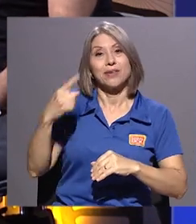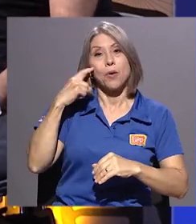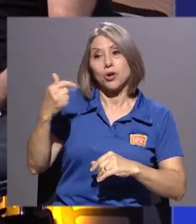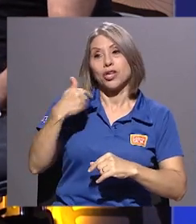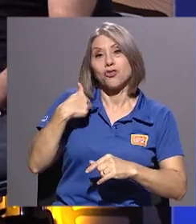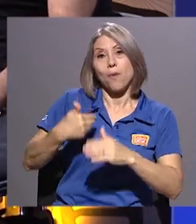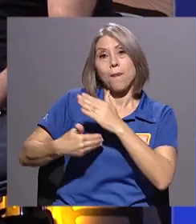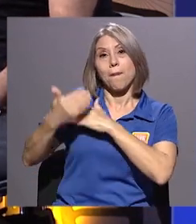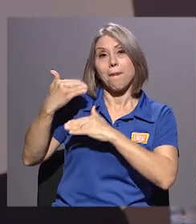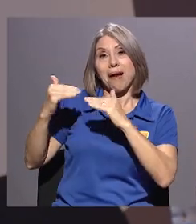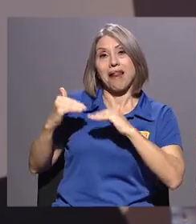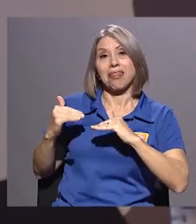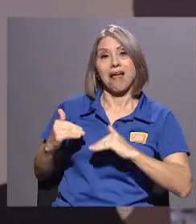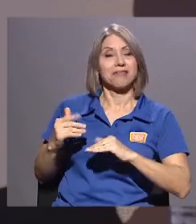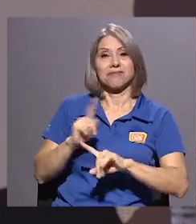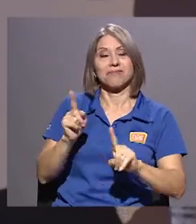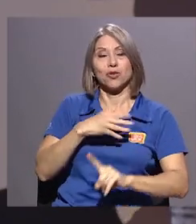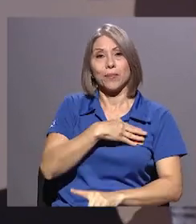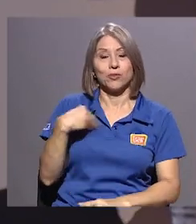Exacto. Sí.